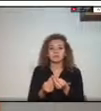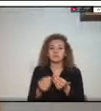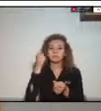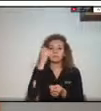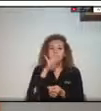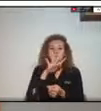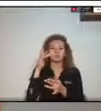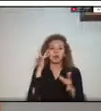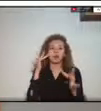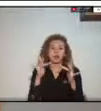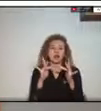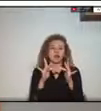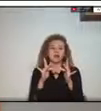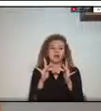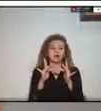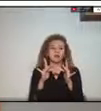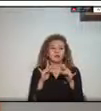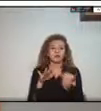este sector en